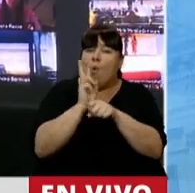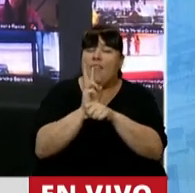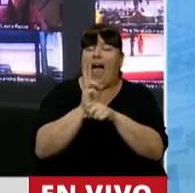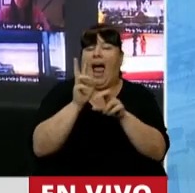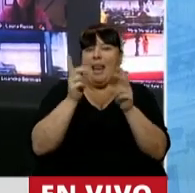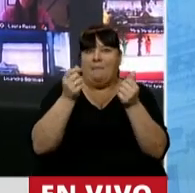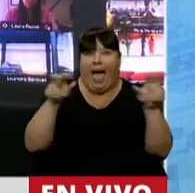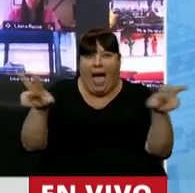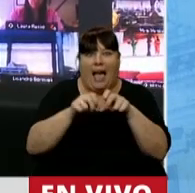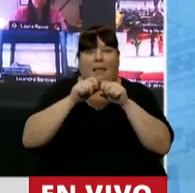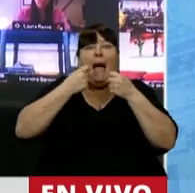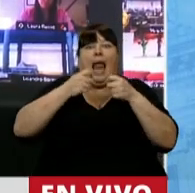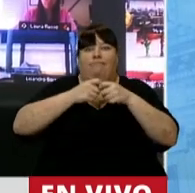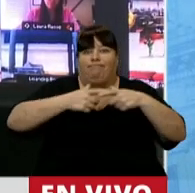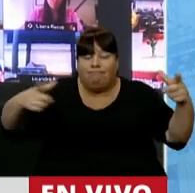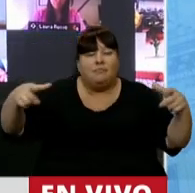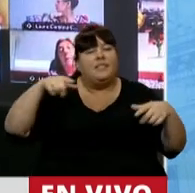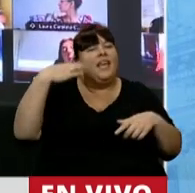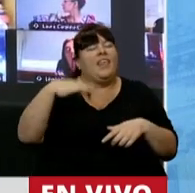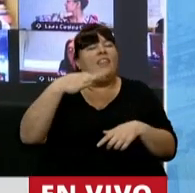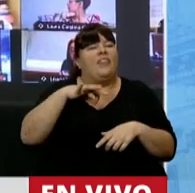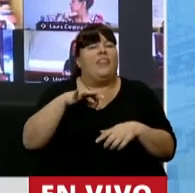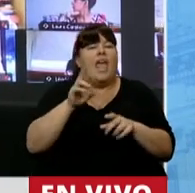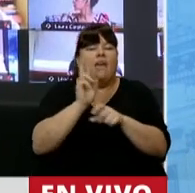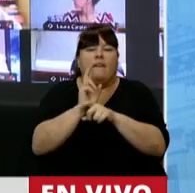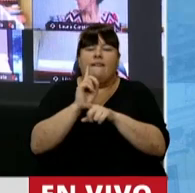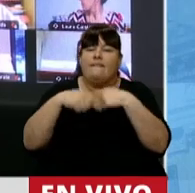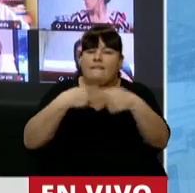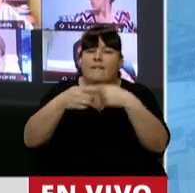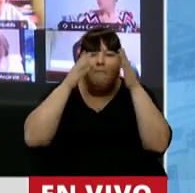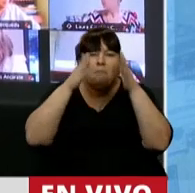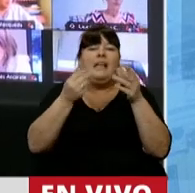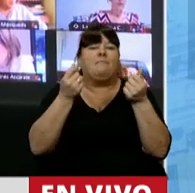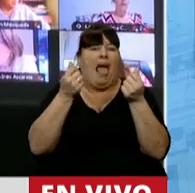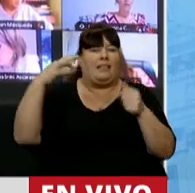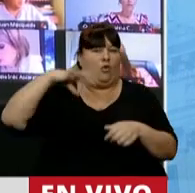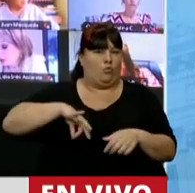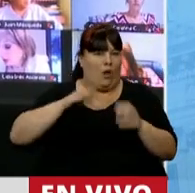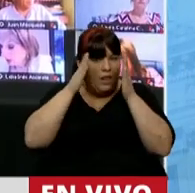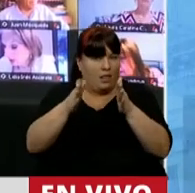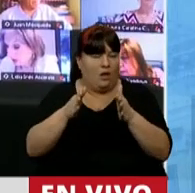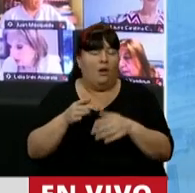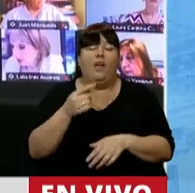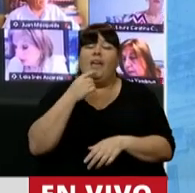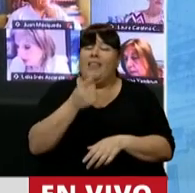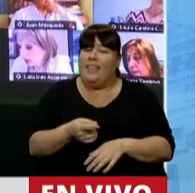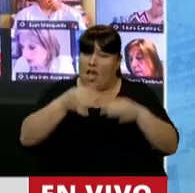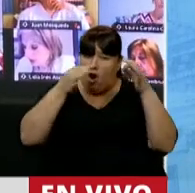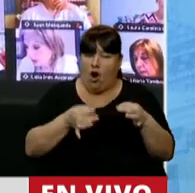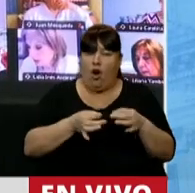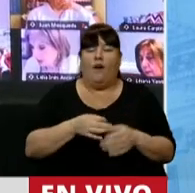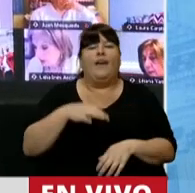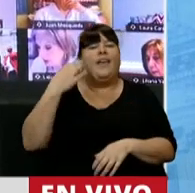fiscal expansiva se requiere de un marco de sostenibilidad centrado en los ingresos. Y dijo, textual,